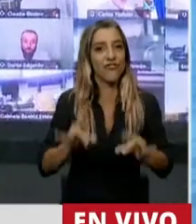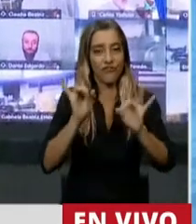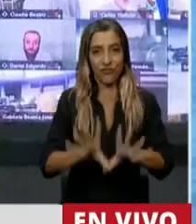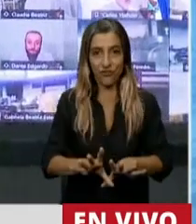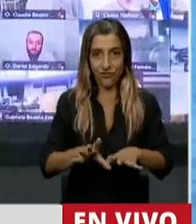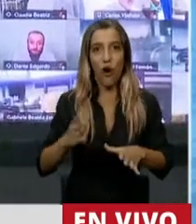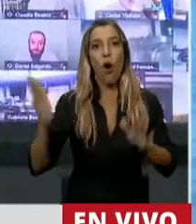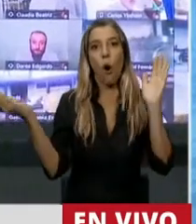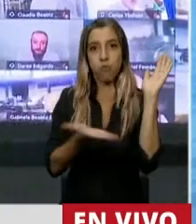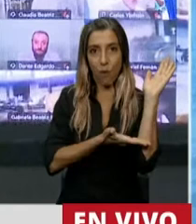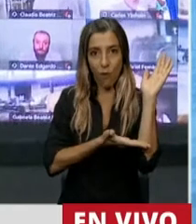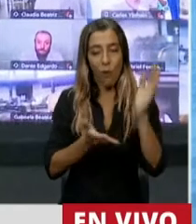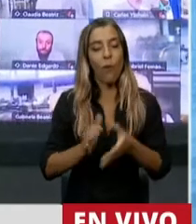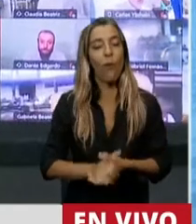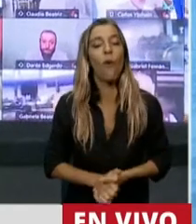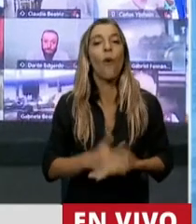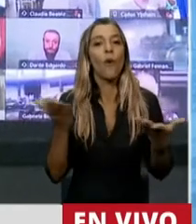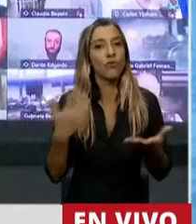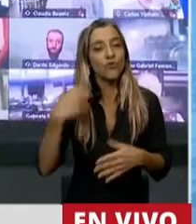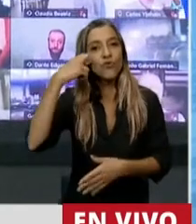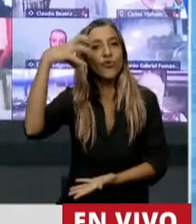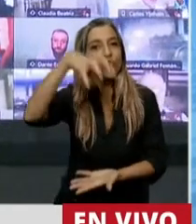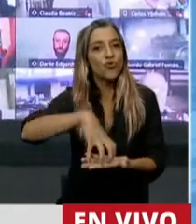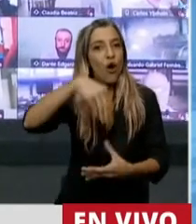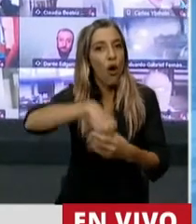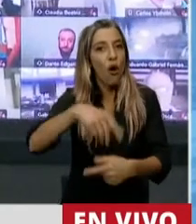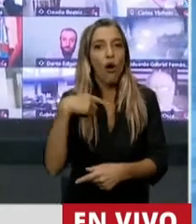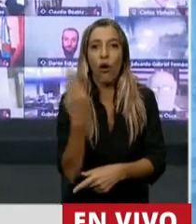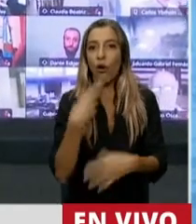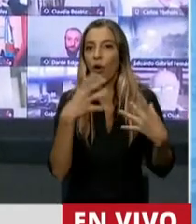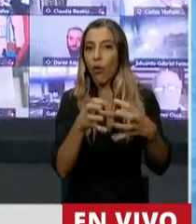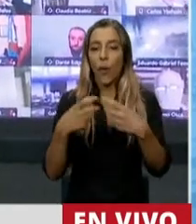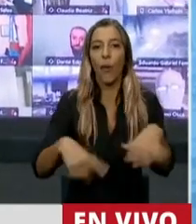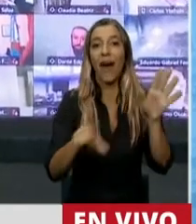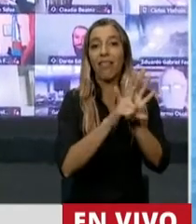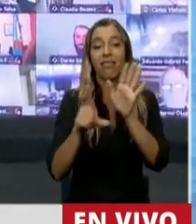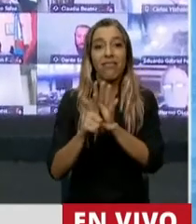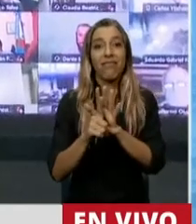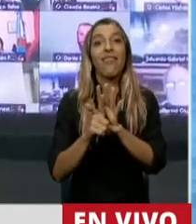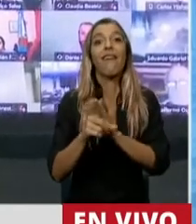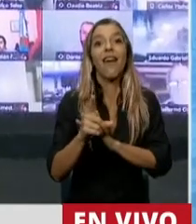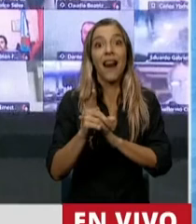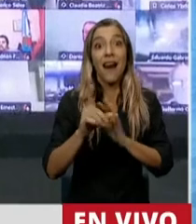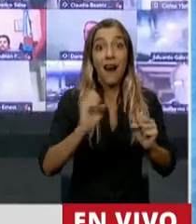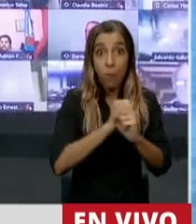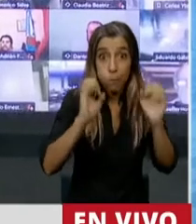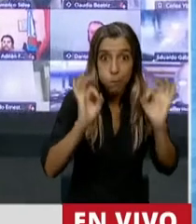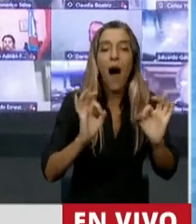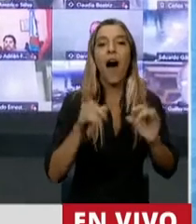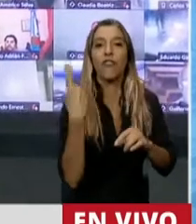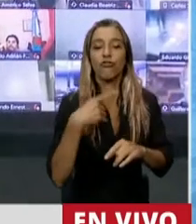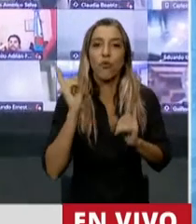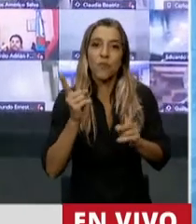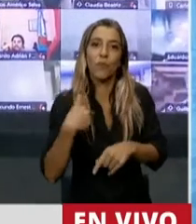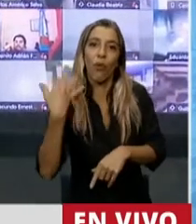debería garantizar que los temas que nosotros discutimos y las leyes que se sancionan se cumplan. Yo le voy a dar algunas cifras, Presidente,